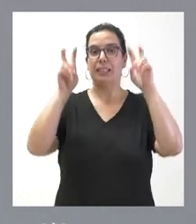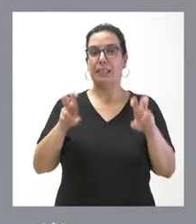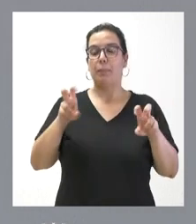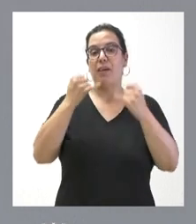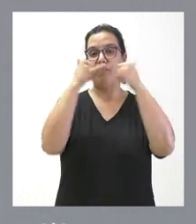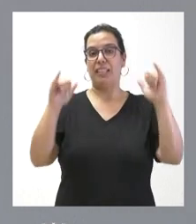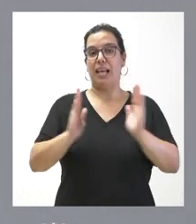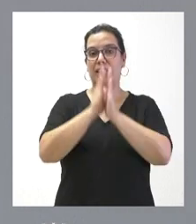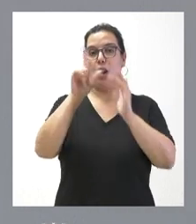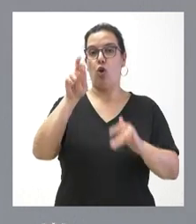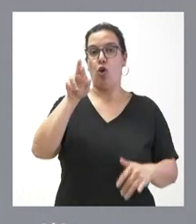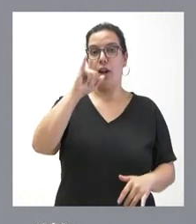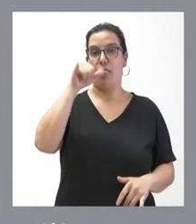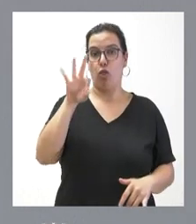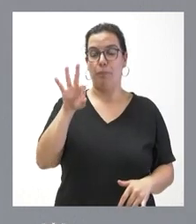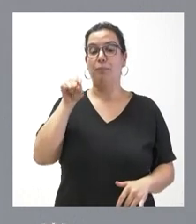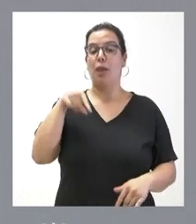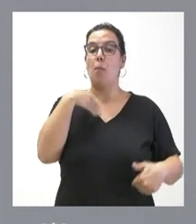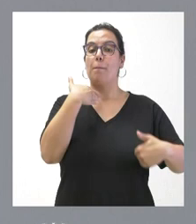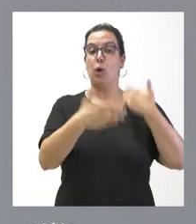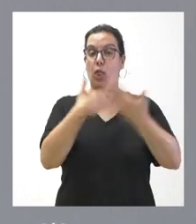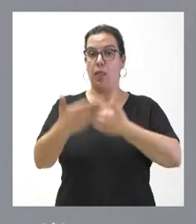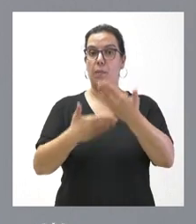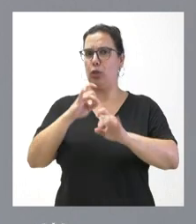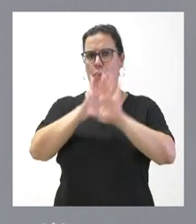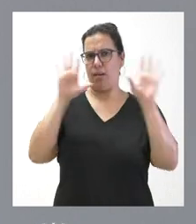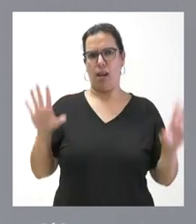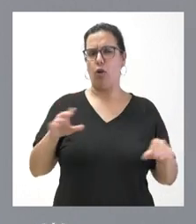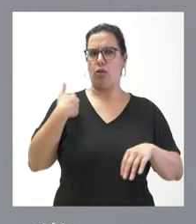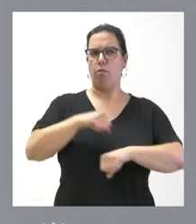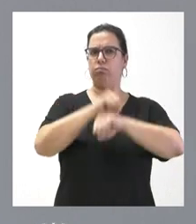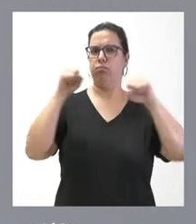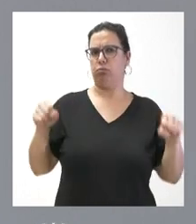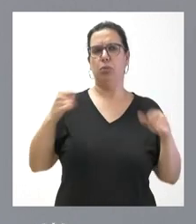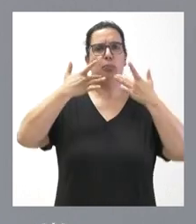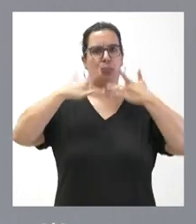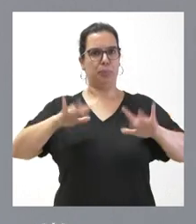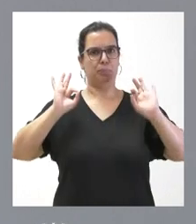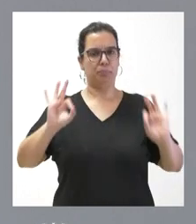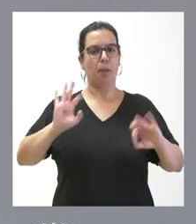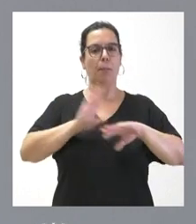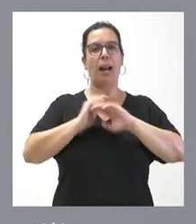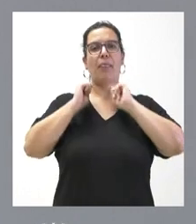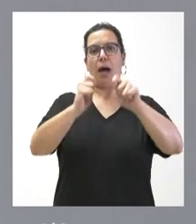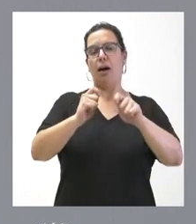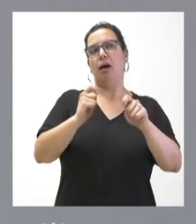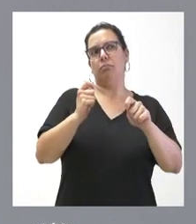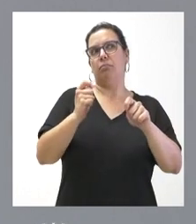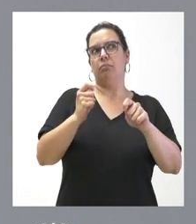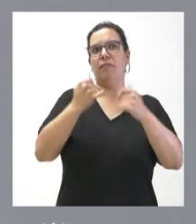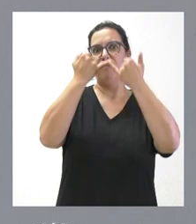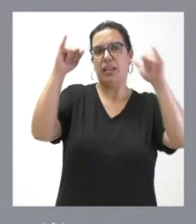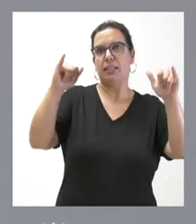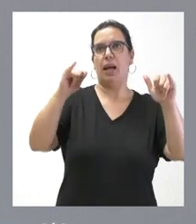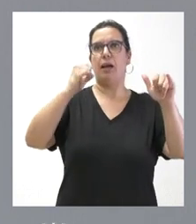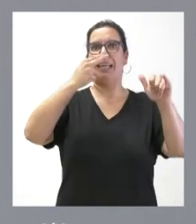las fiestas de San Lorenzo. Hay un procedimiento muy claro, muy consolidado, muy objetivo para declarar una fiesta